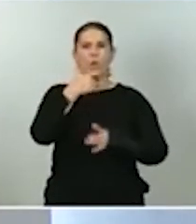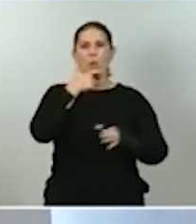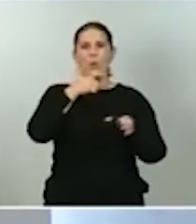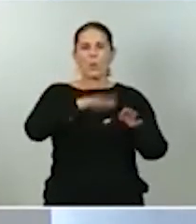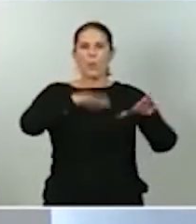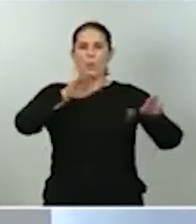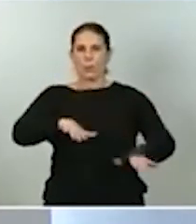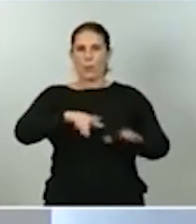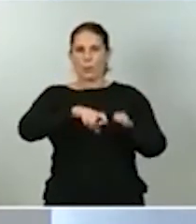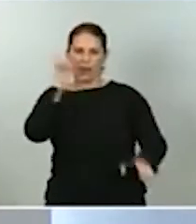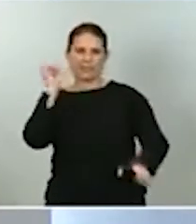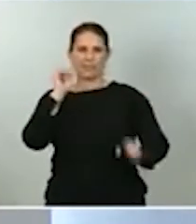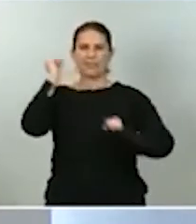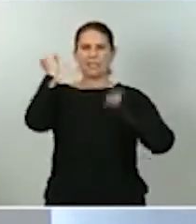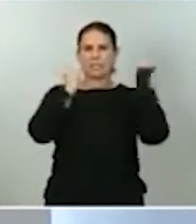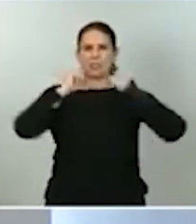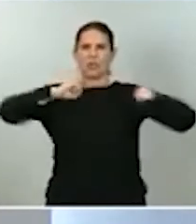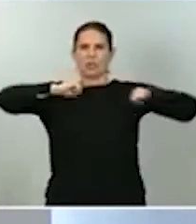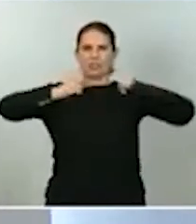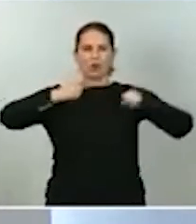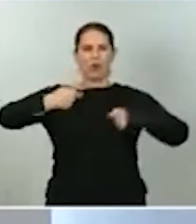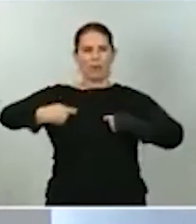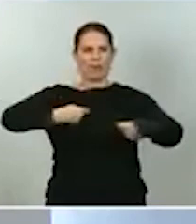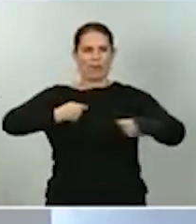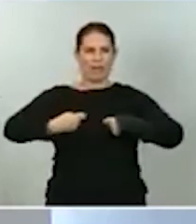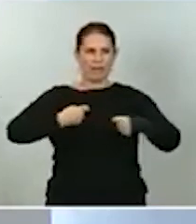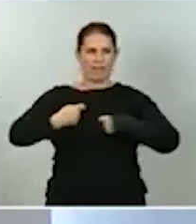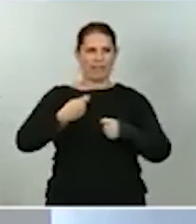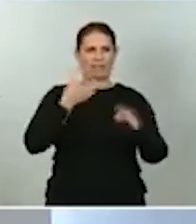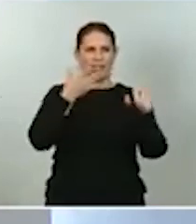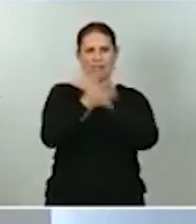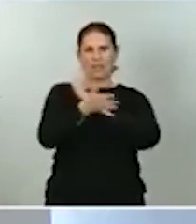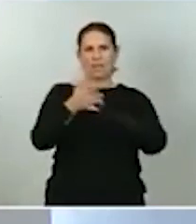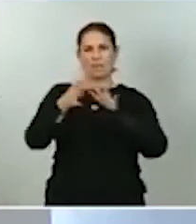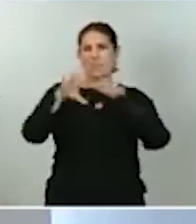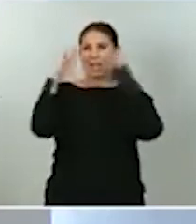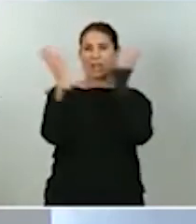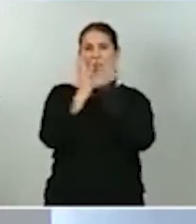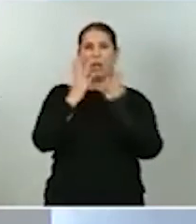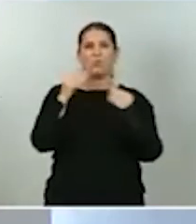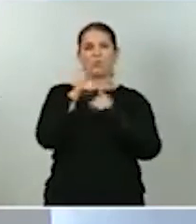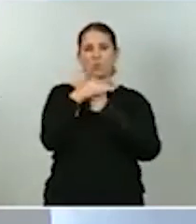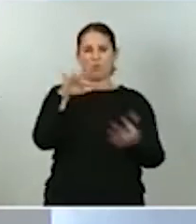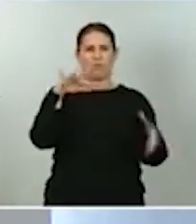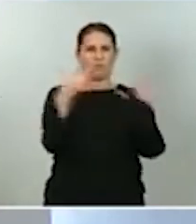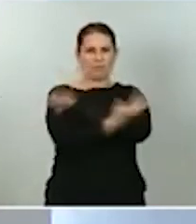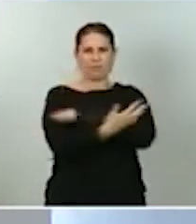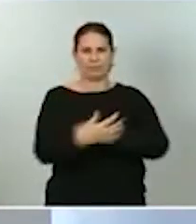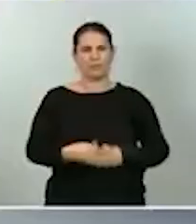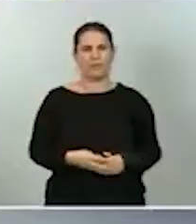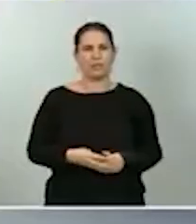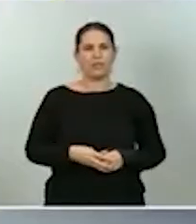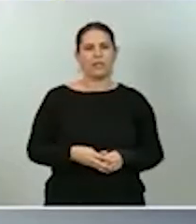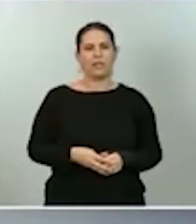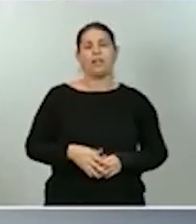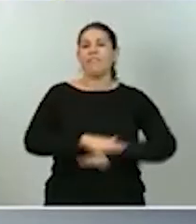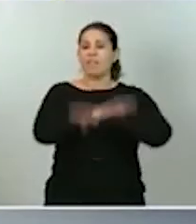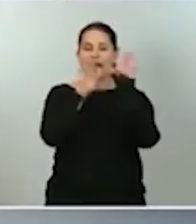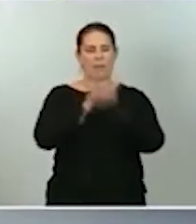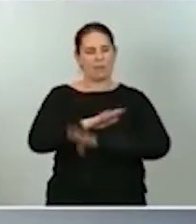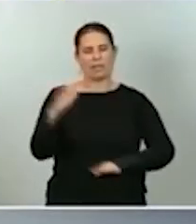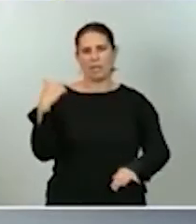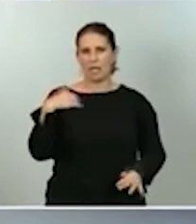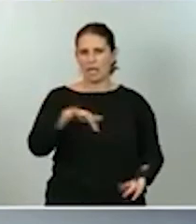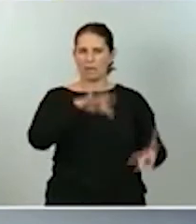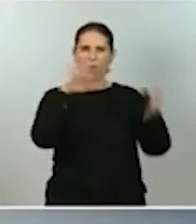un cambiante e inestable escenario internacional. Y, finalmente, por supuesto, la evolución de la